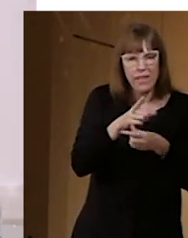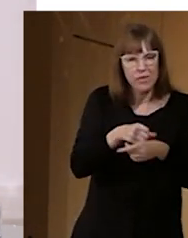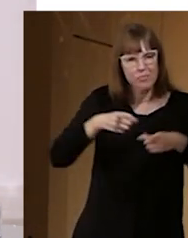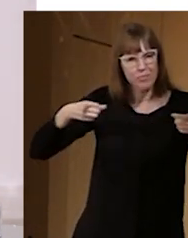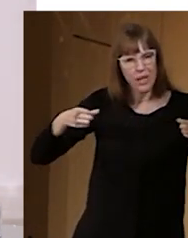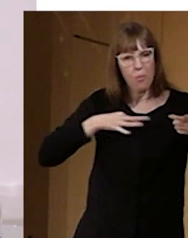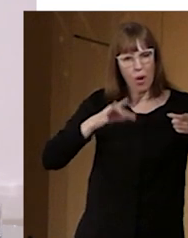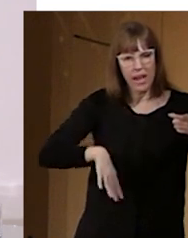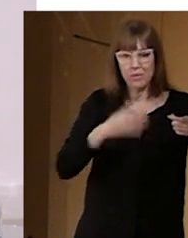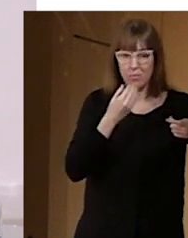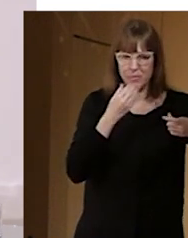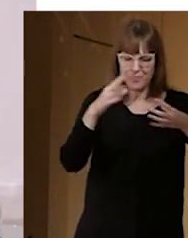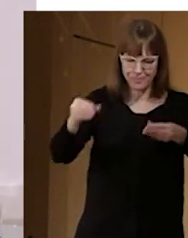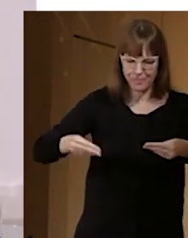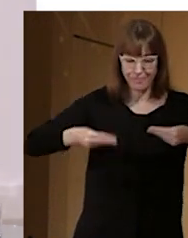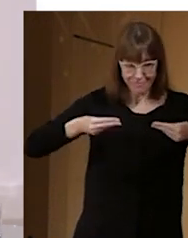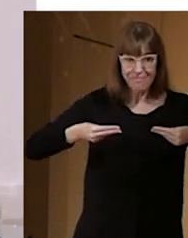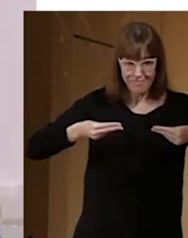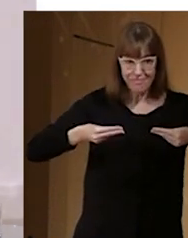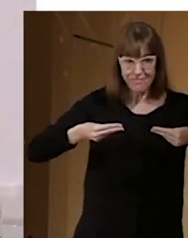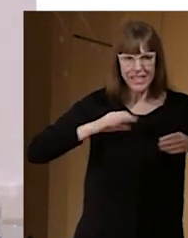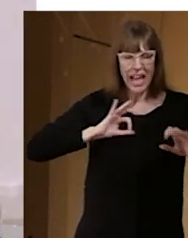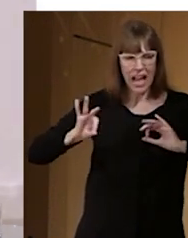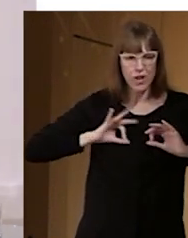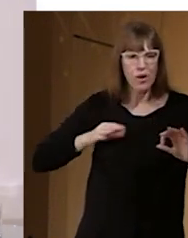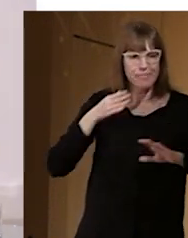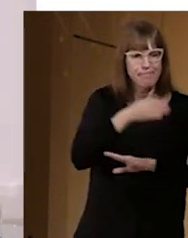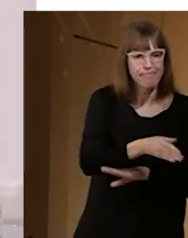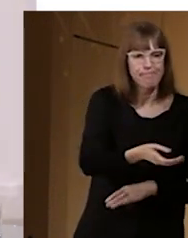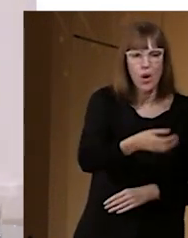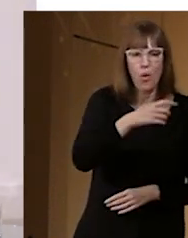cómo llegar al teatro, qué se van a encontrar en el espacio,